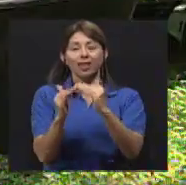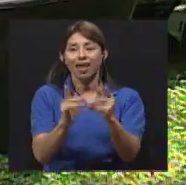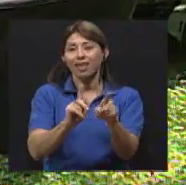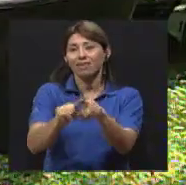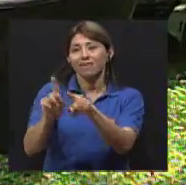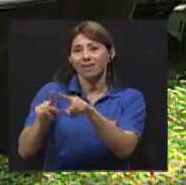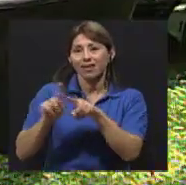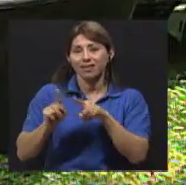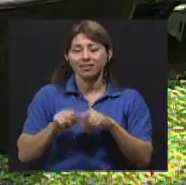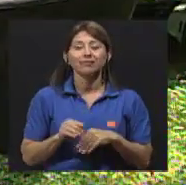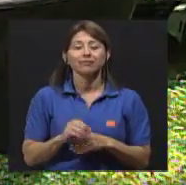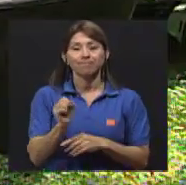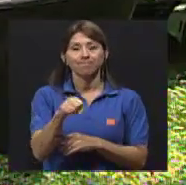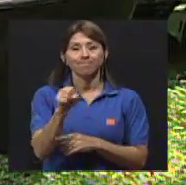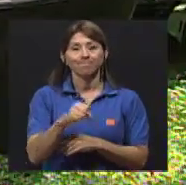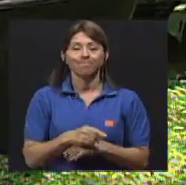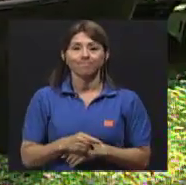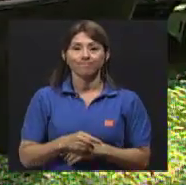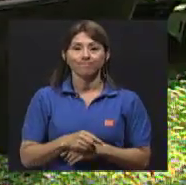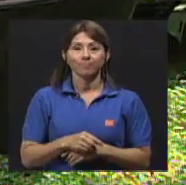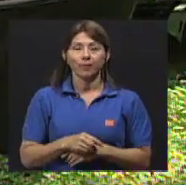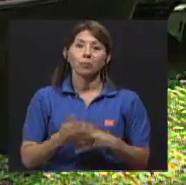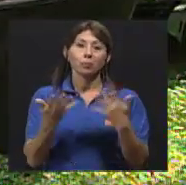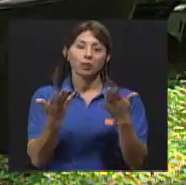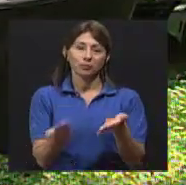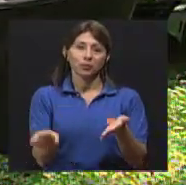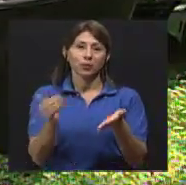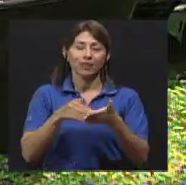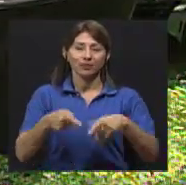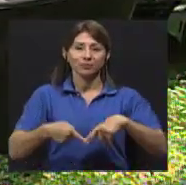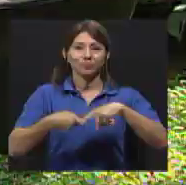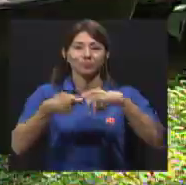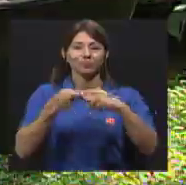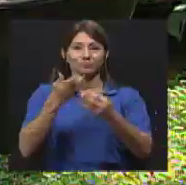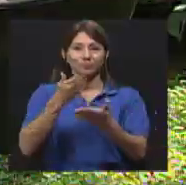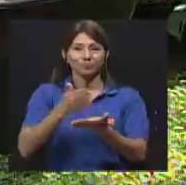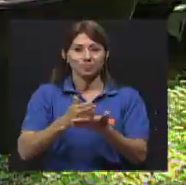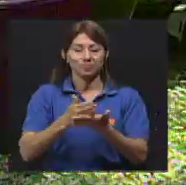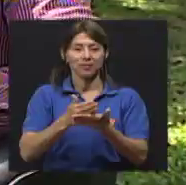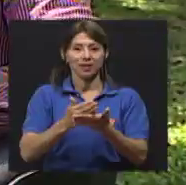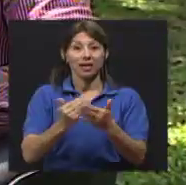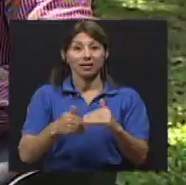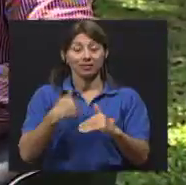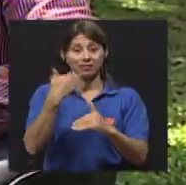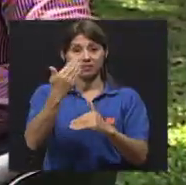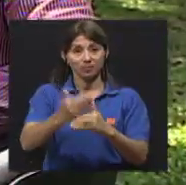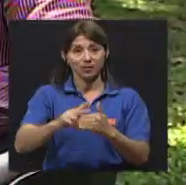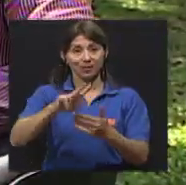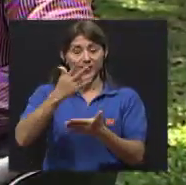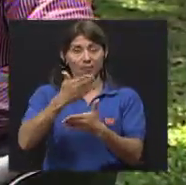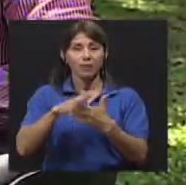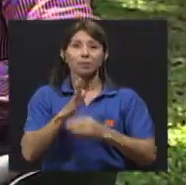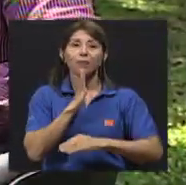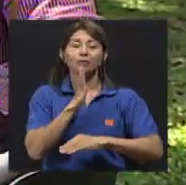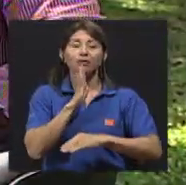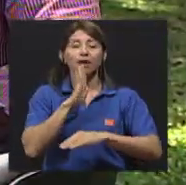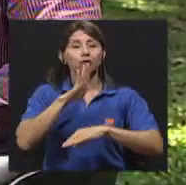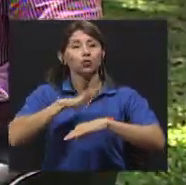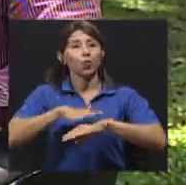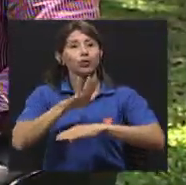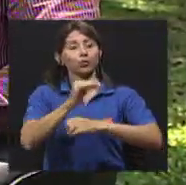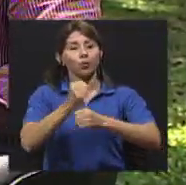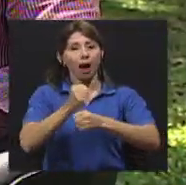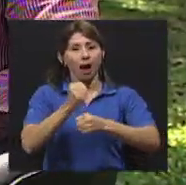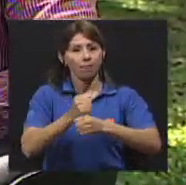Involucra mucho más que el peatón. Involucra más, exactamente. Vamos a hacer una segunda pausa para retomar en el tercer bloque la labor que